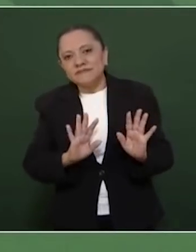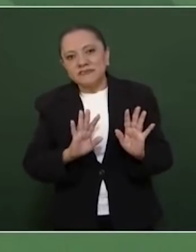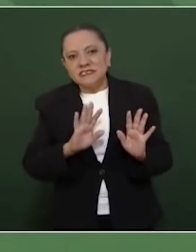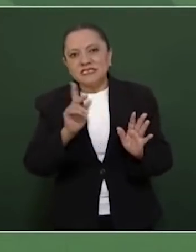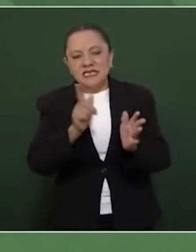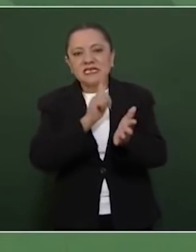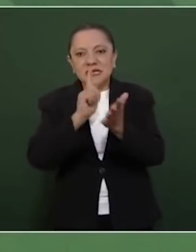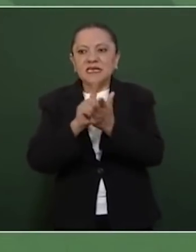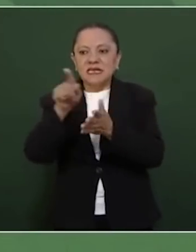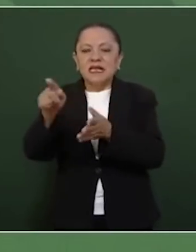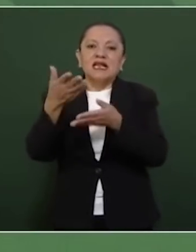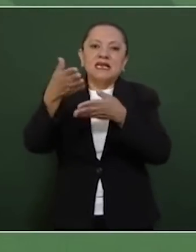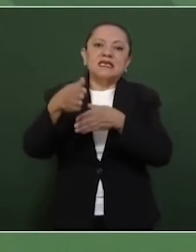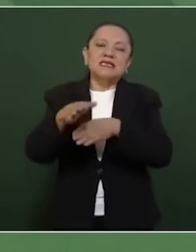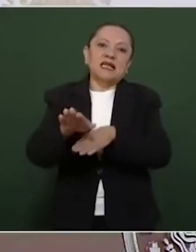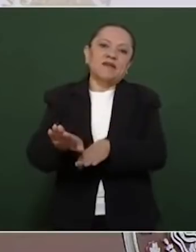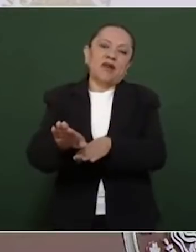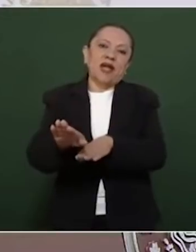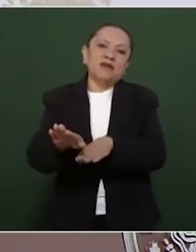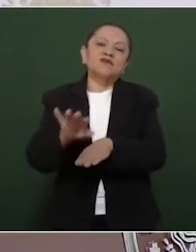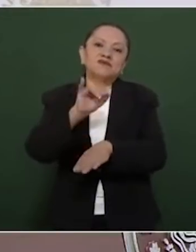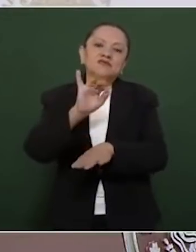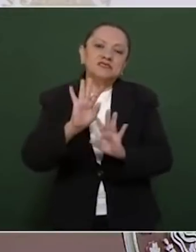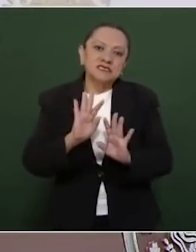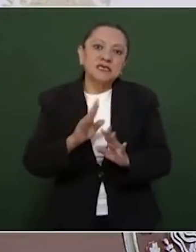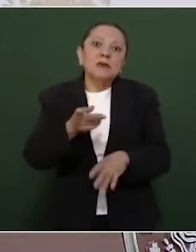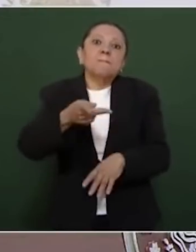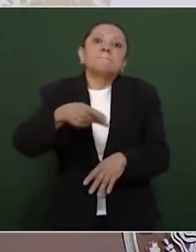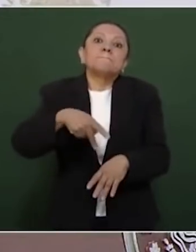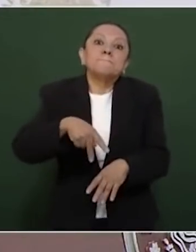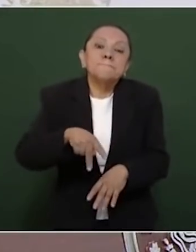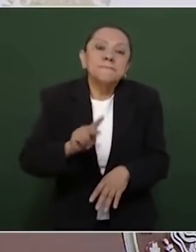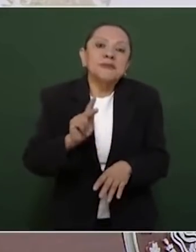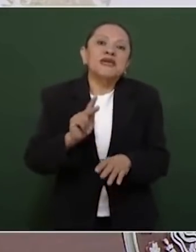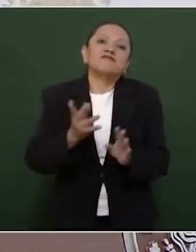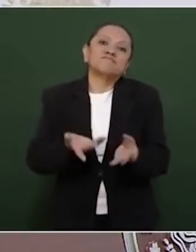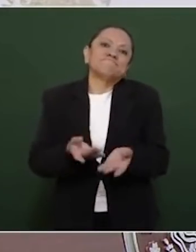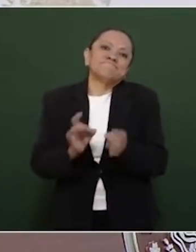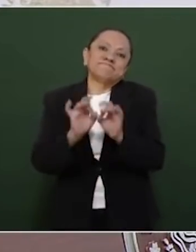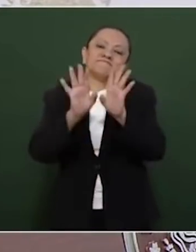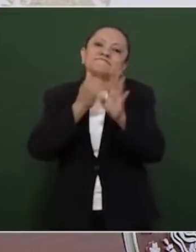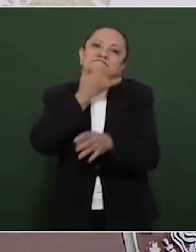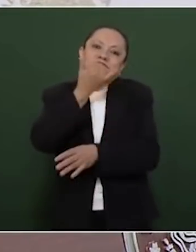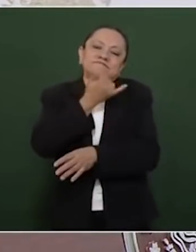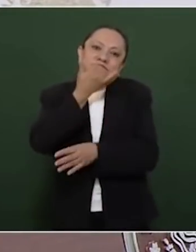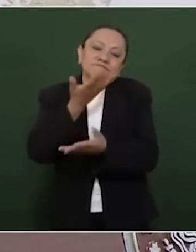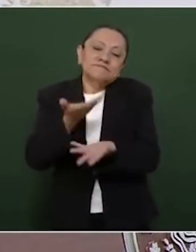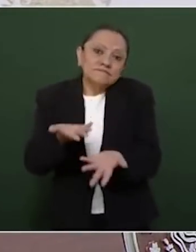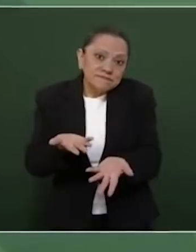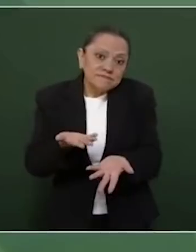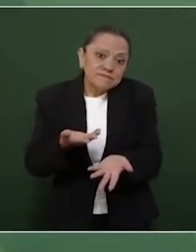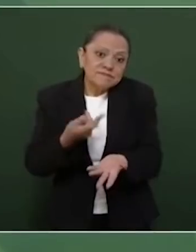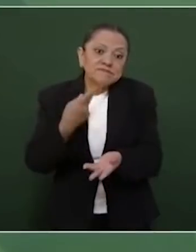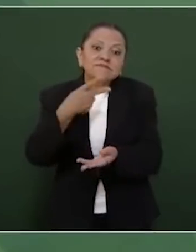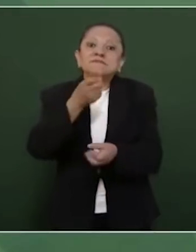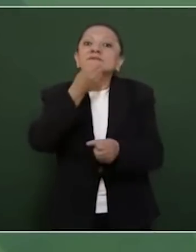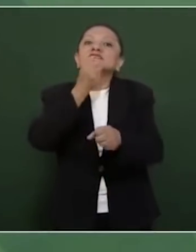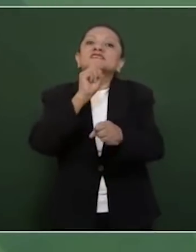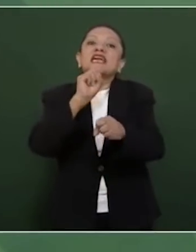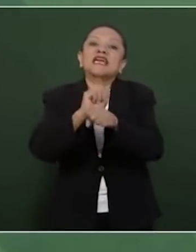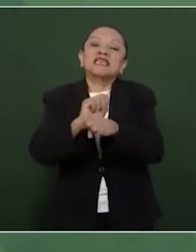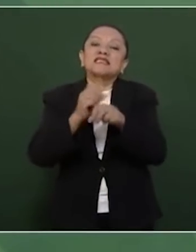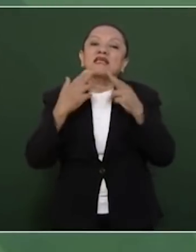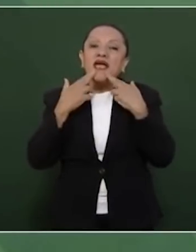pero la Secretaría de Hacienda